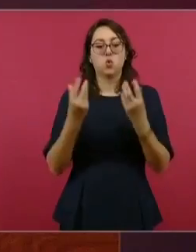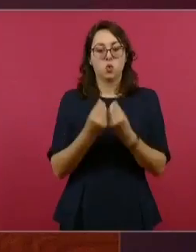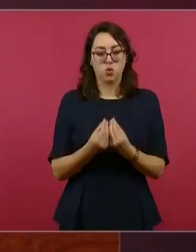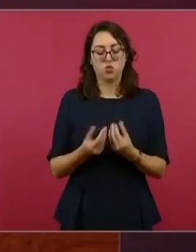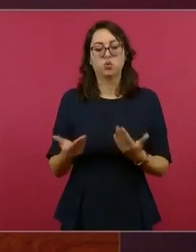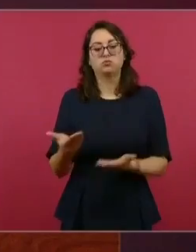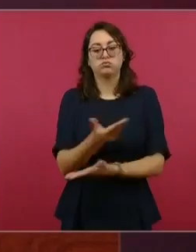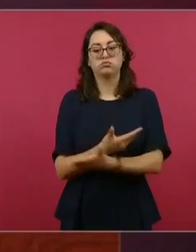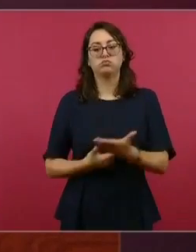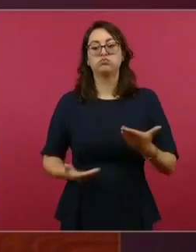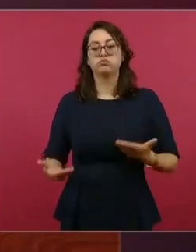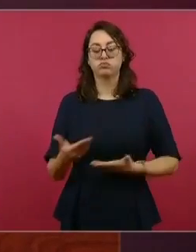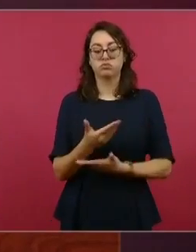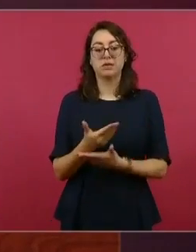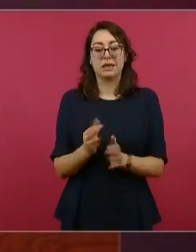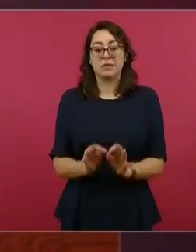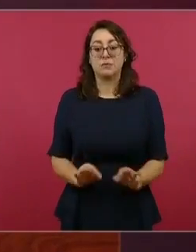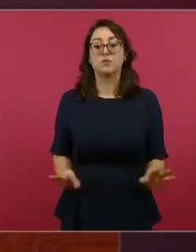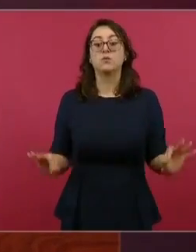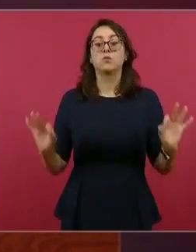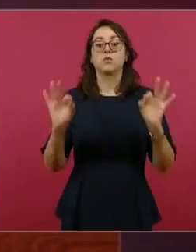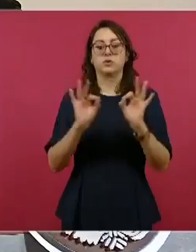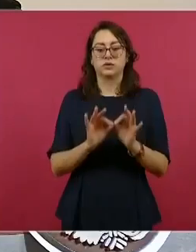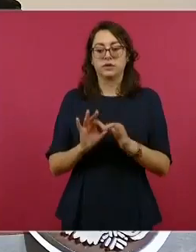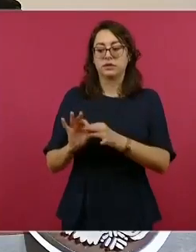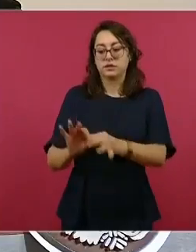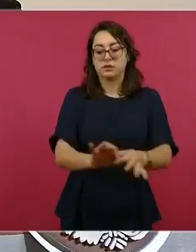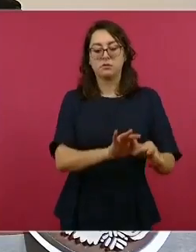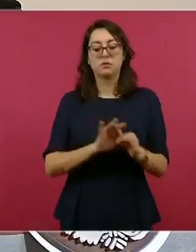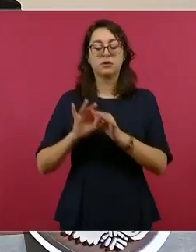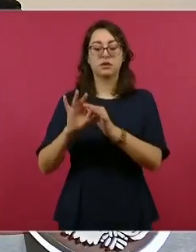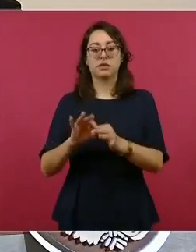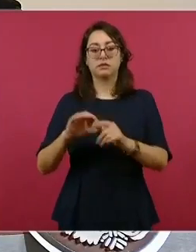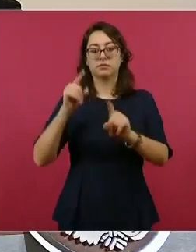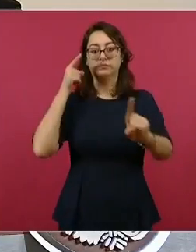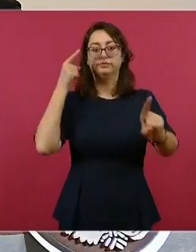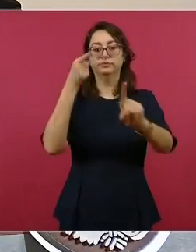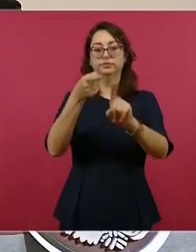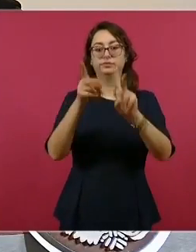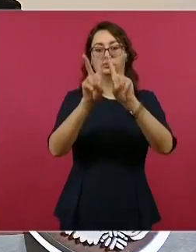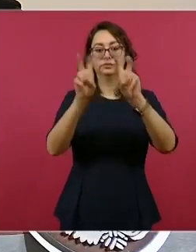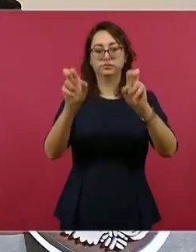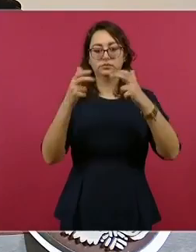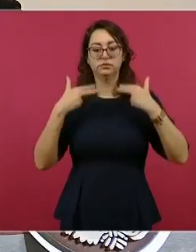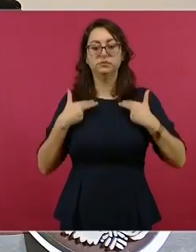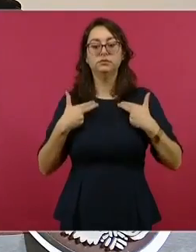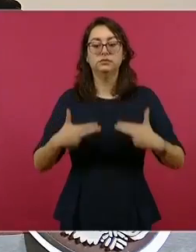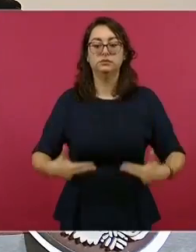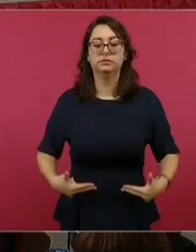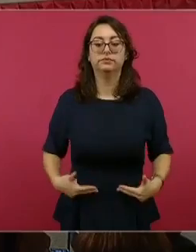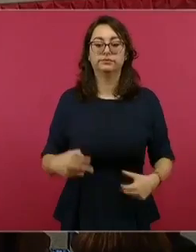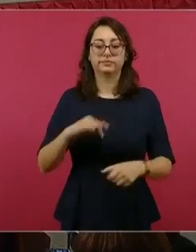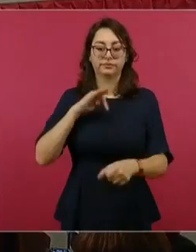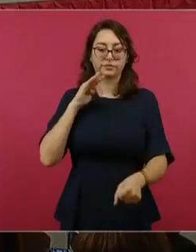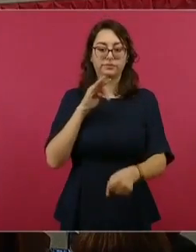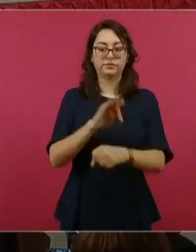porque se trata de un asunto humanitario y de fraternidad universal.